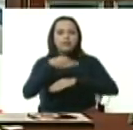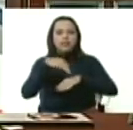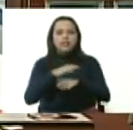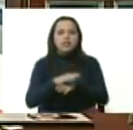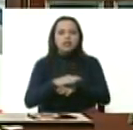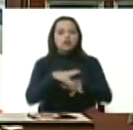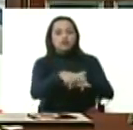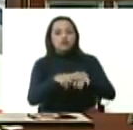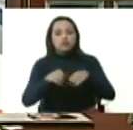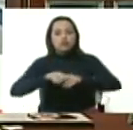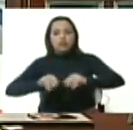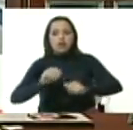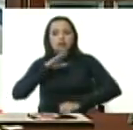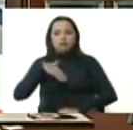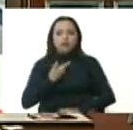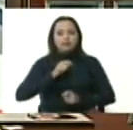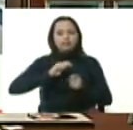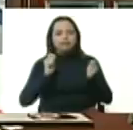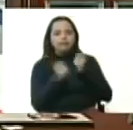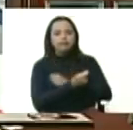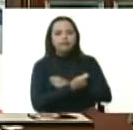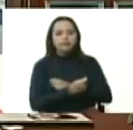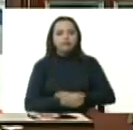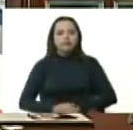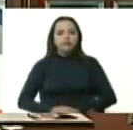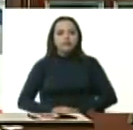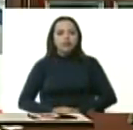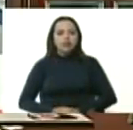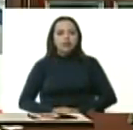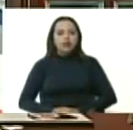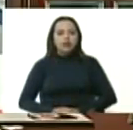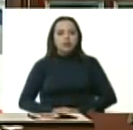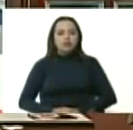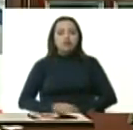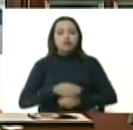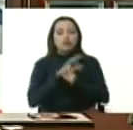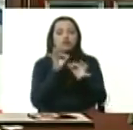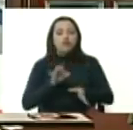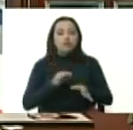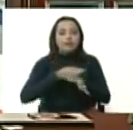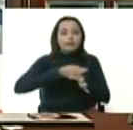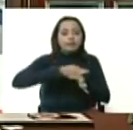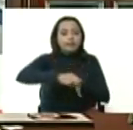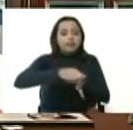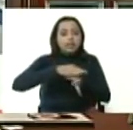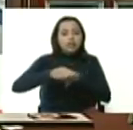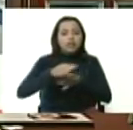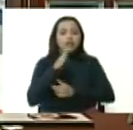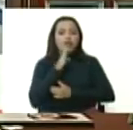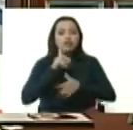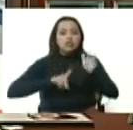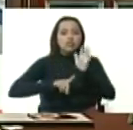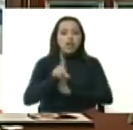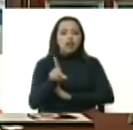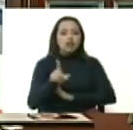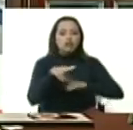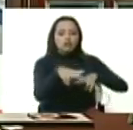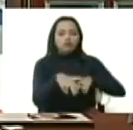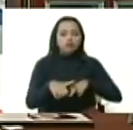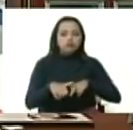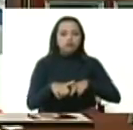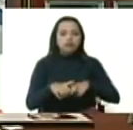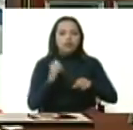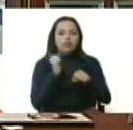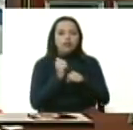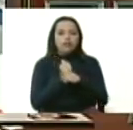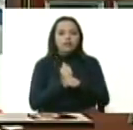para que se convierta en una criptobanca de desarrollo para la agricultura con